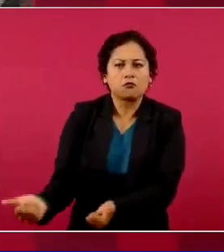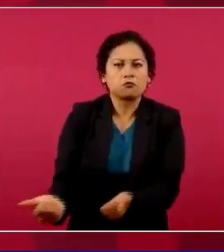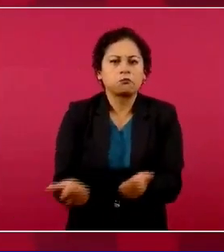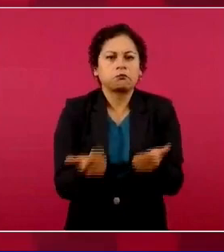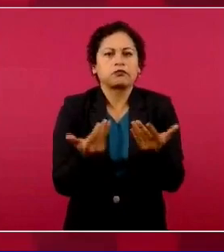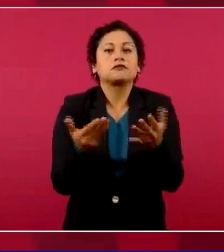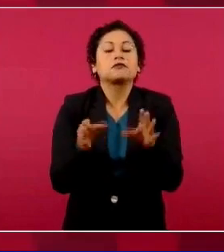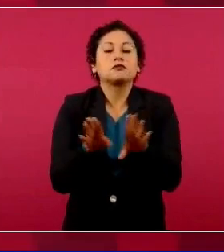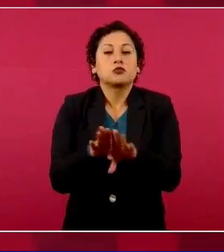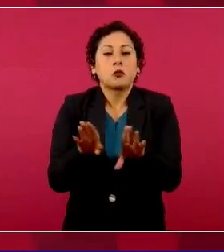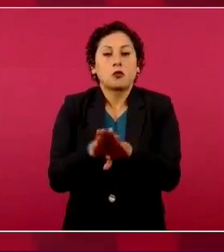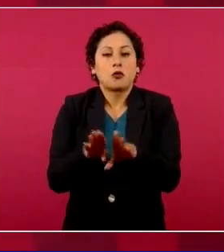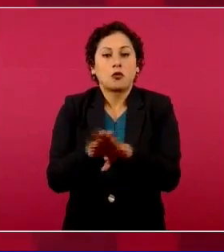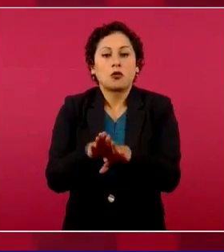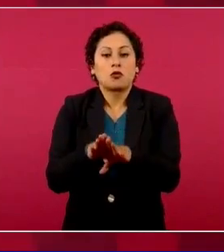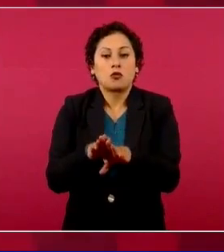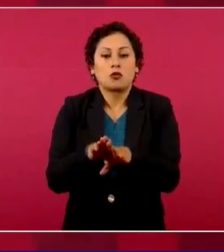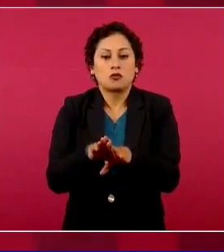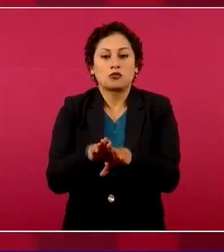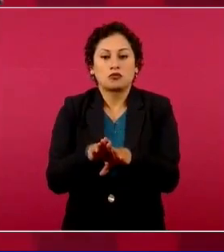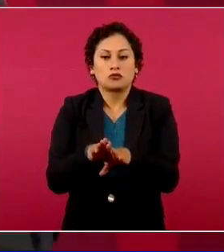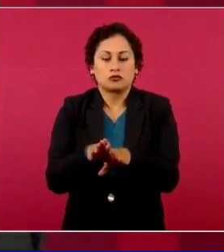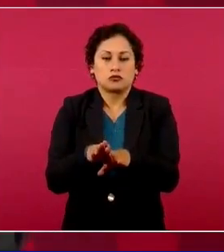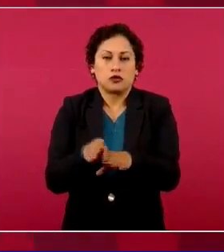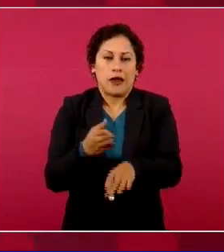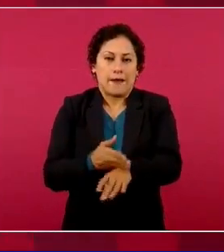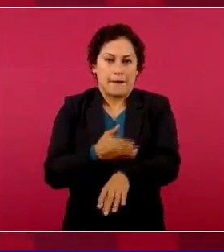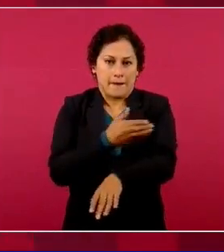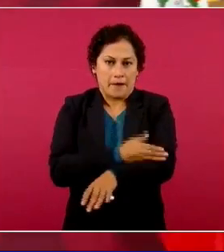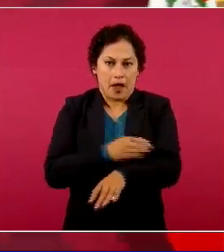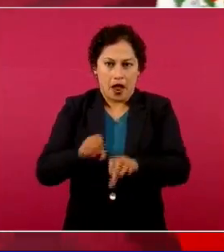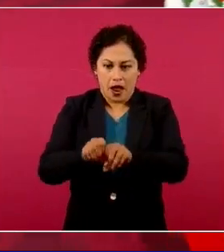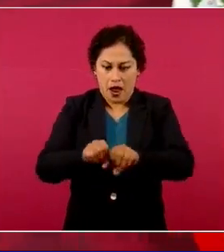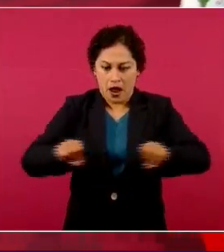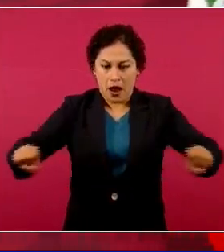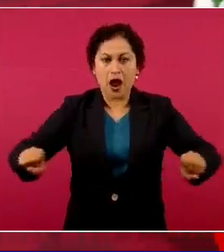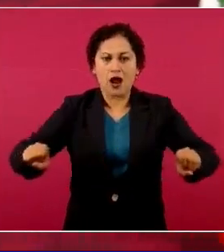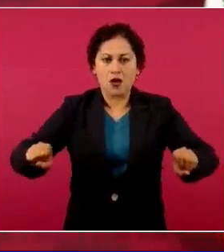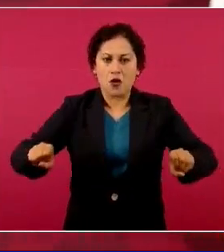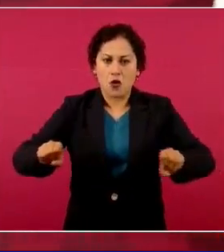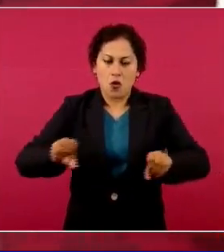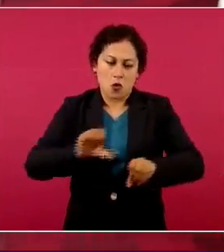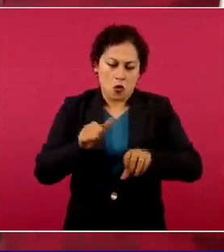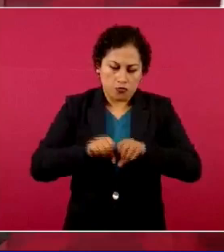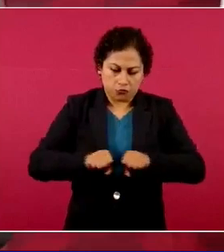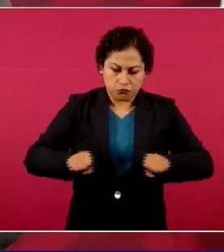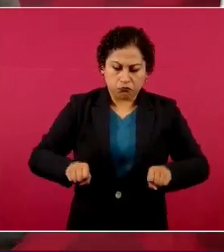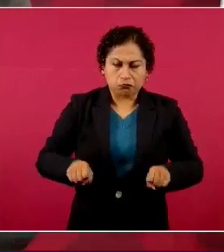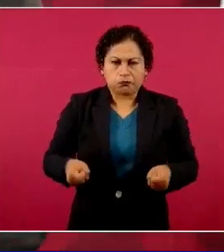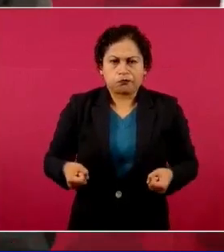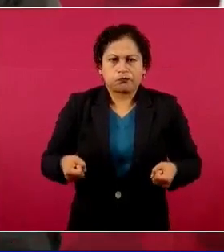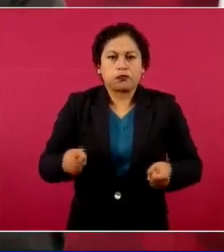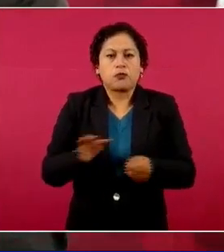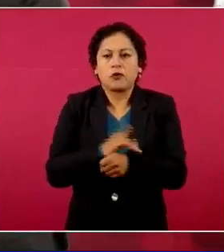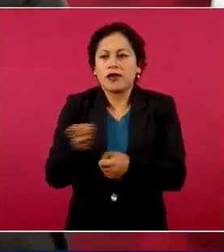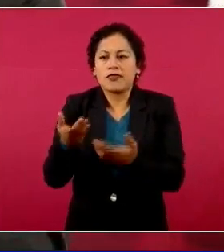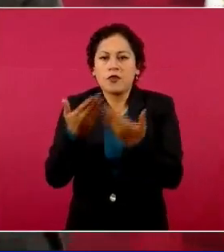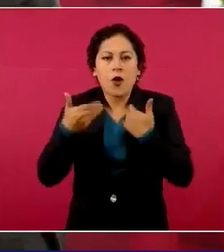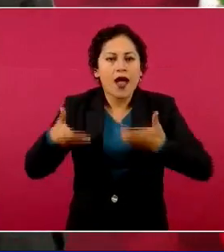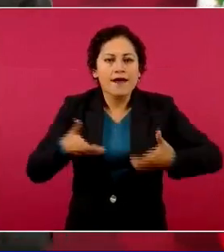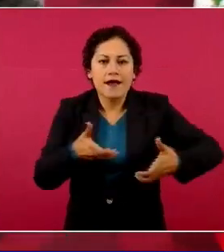palo, que no hay camino, no hay transporte,